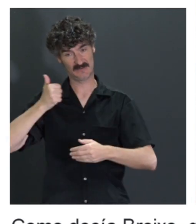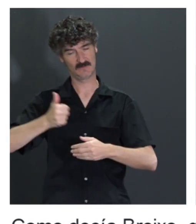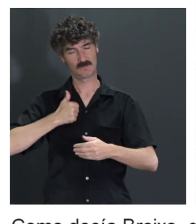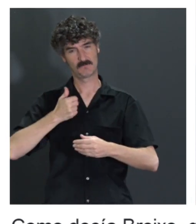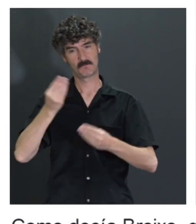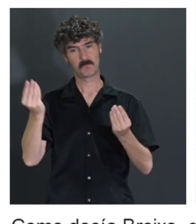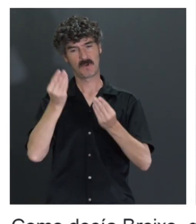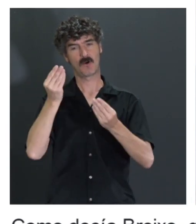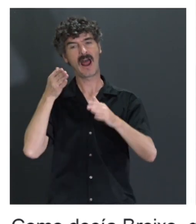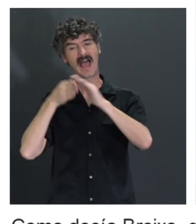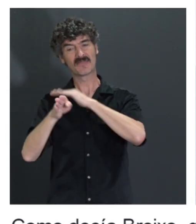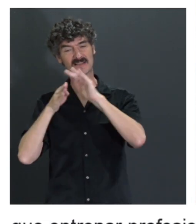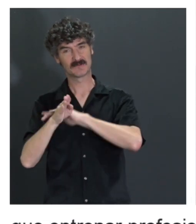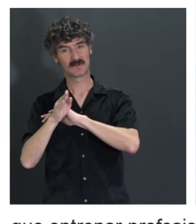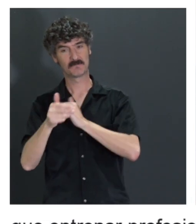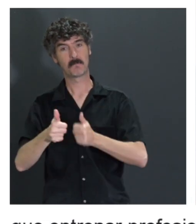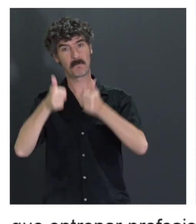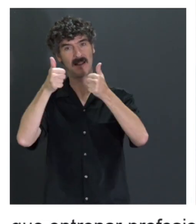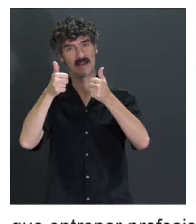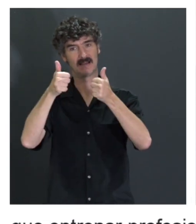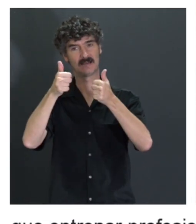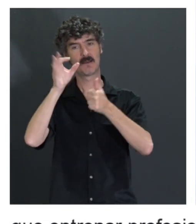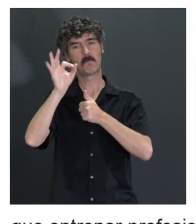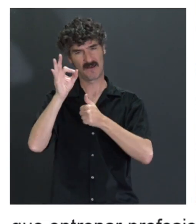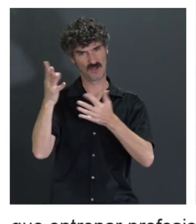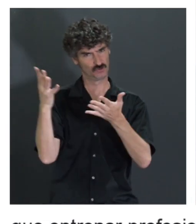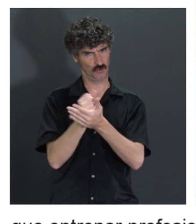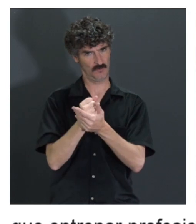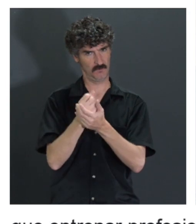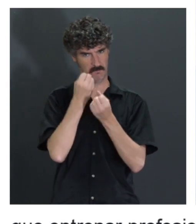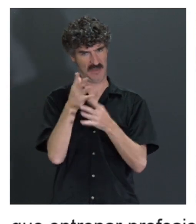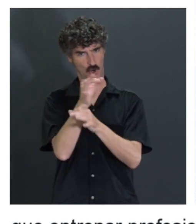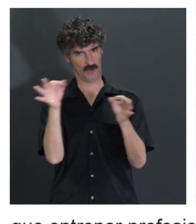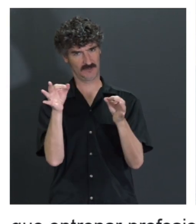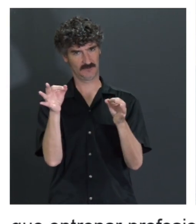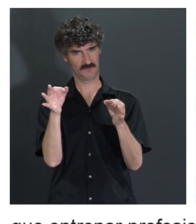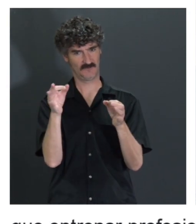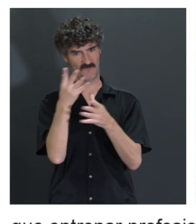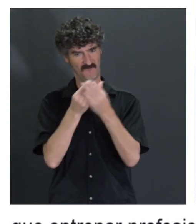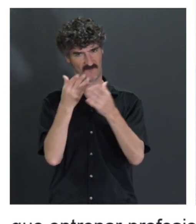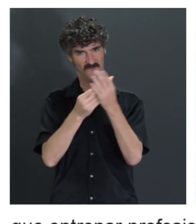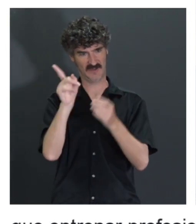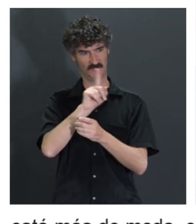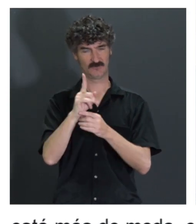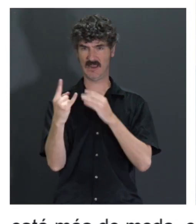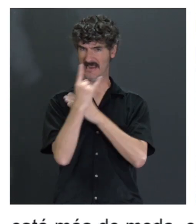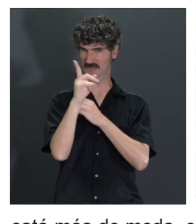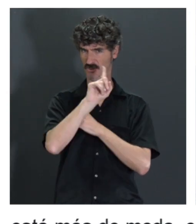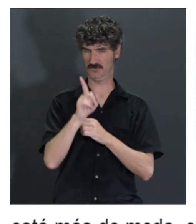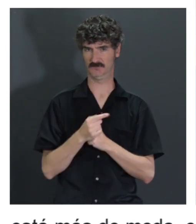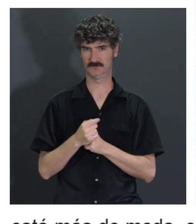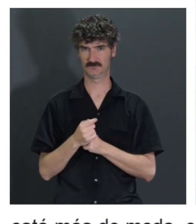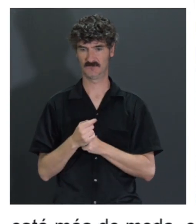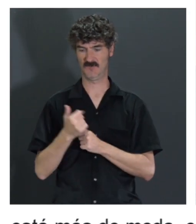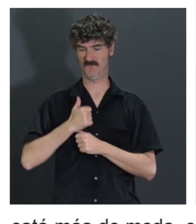sea más accesible pero también en el sentido de que te dé verdades y de que no te esté engañando, diciéndote